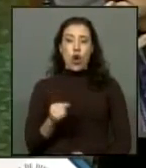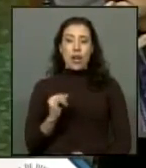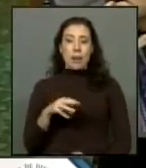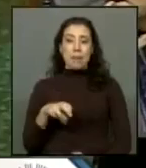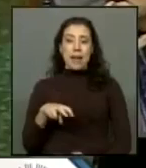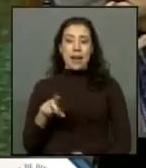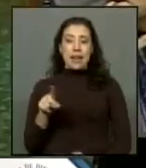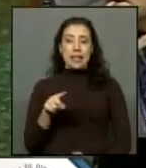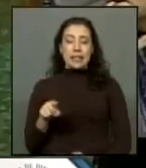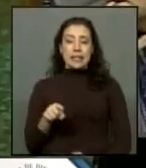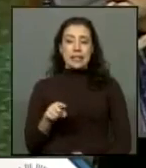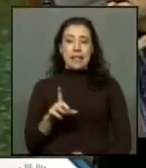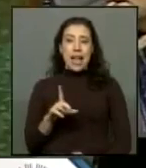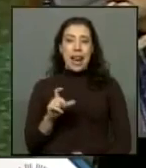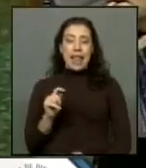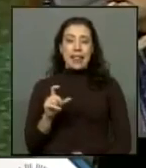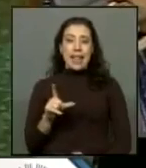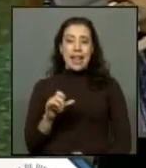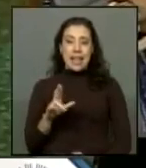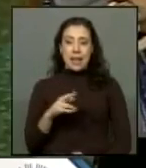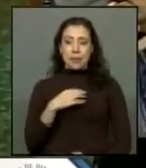Jiménez Felipe L. Telier